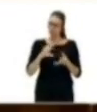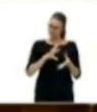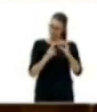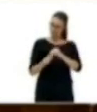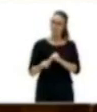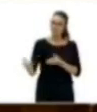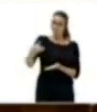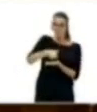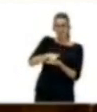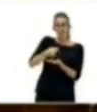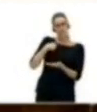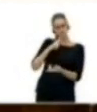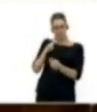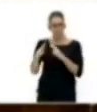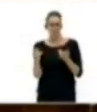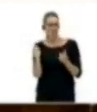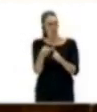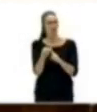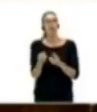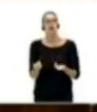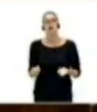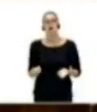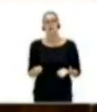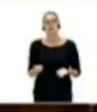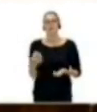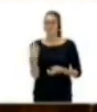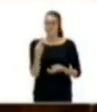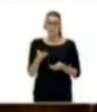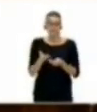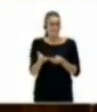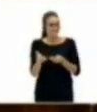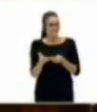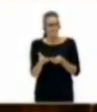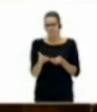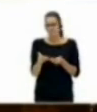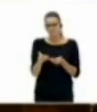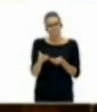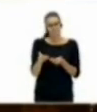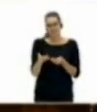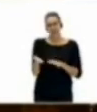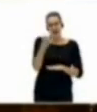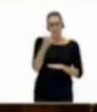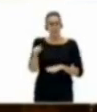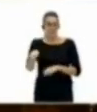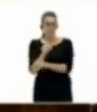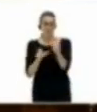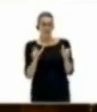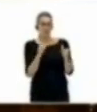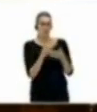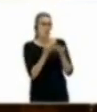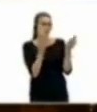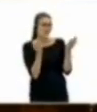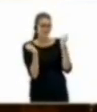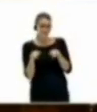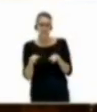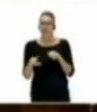ciudadanas. Antes de que sea tarde y que la ciudadanía pierde su confianza en el sistema. Más democracia es siempre